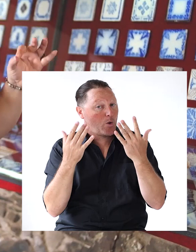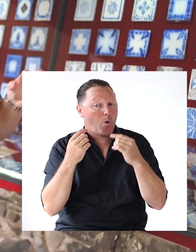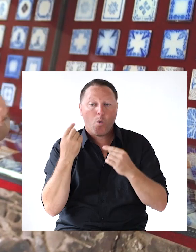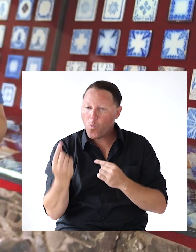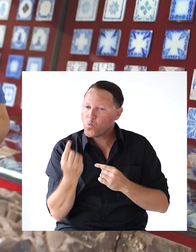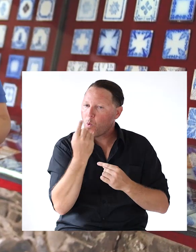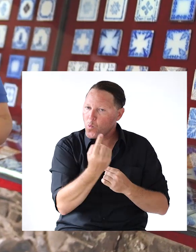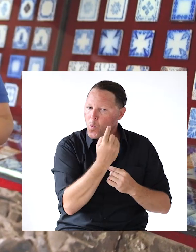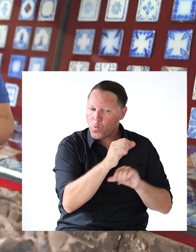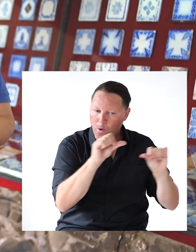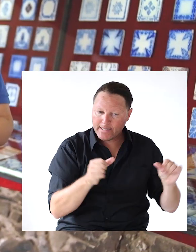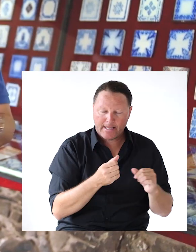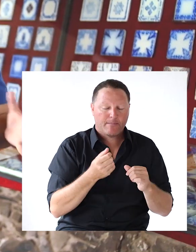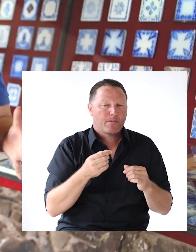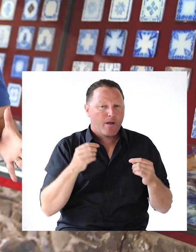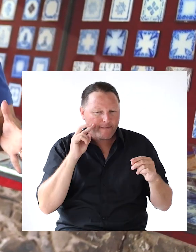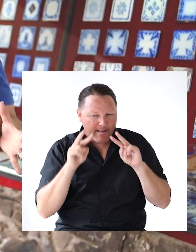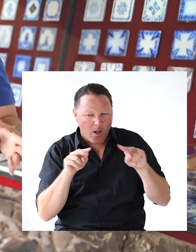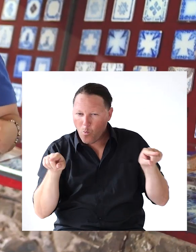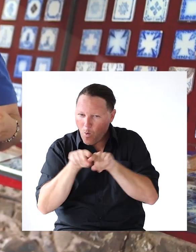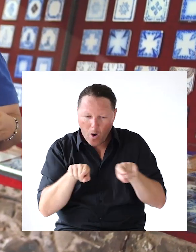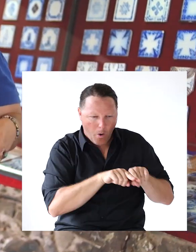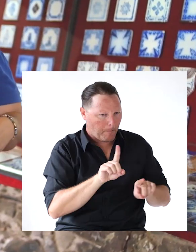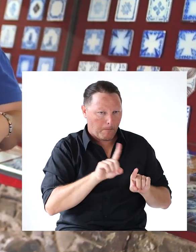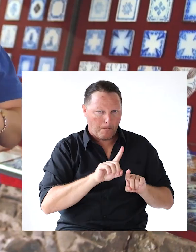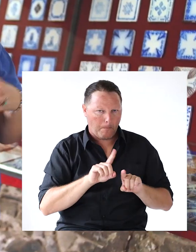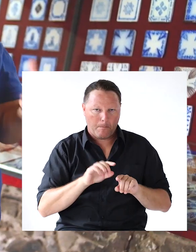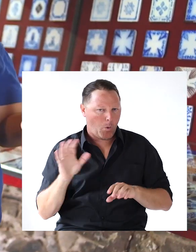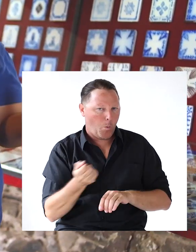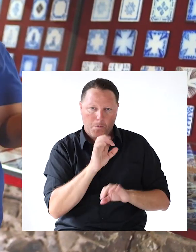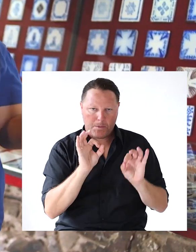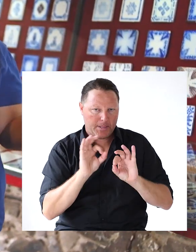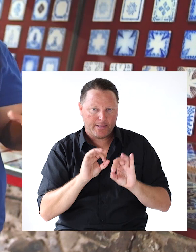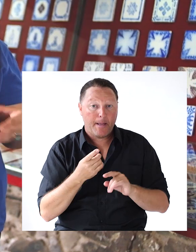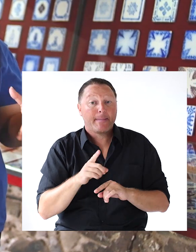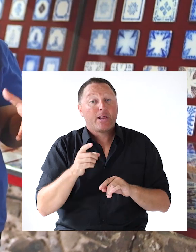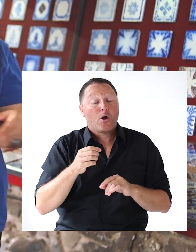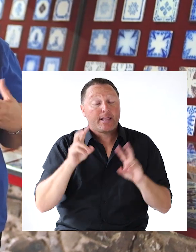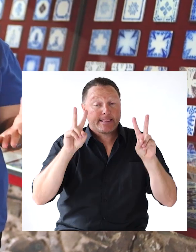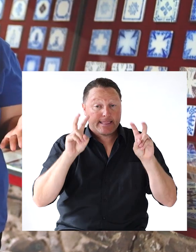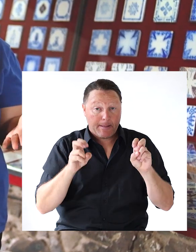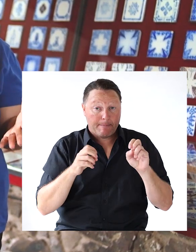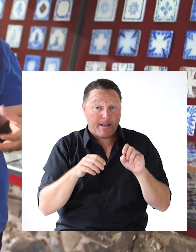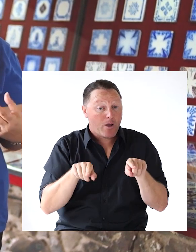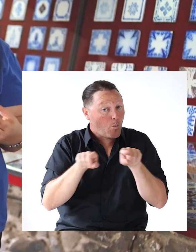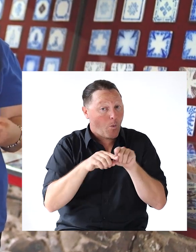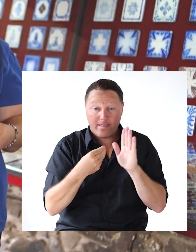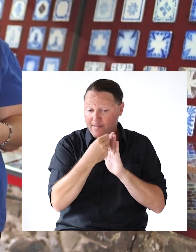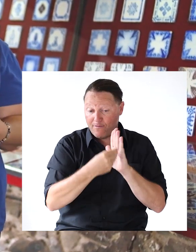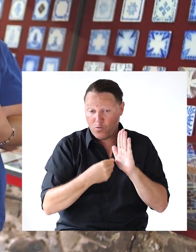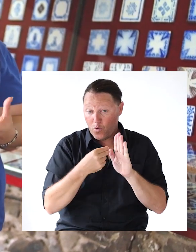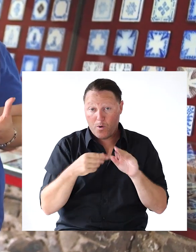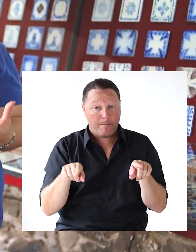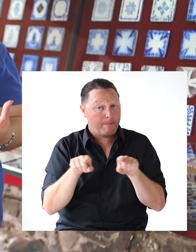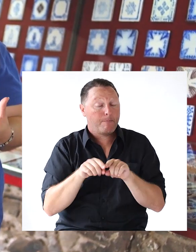Uno a uno Por eso no vamos a encontrar Ninguno igual Aunque el espíritu Digamos del azulejo Sea el mismo ¿Por qué?